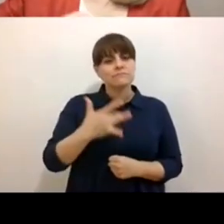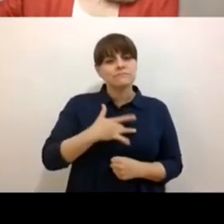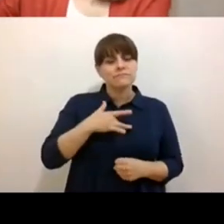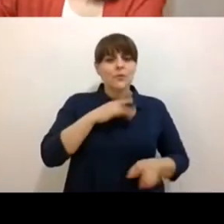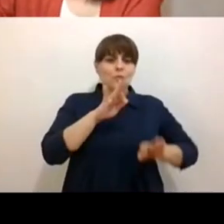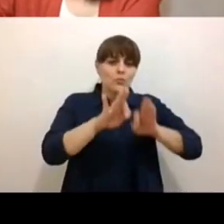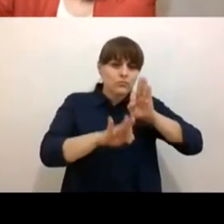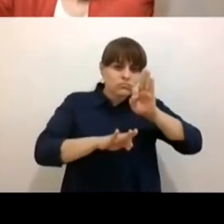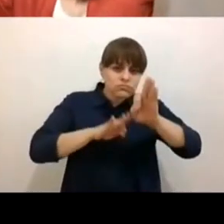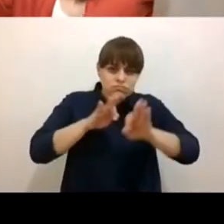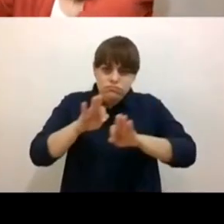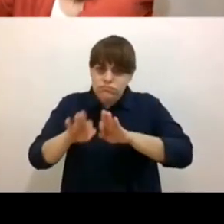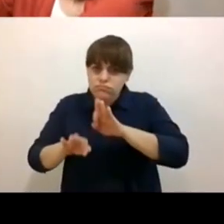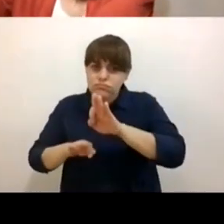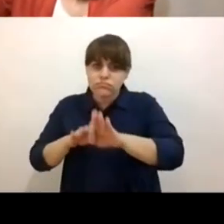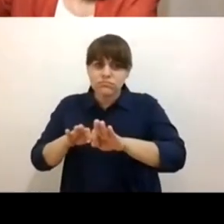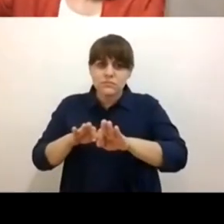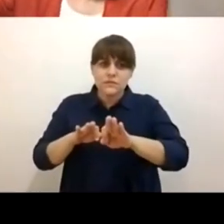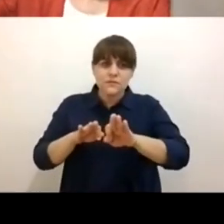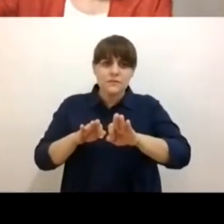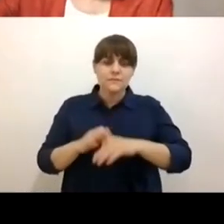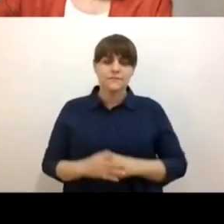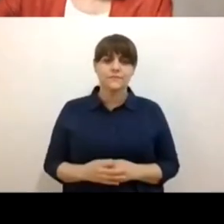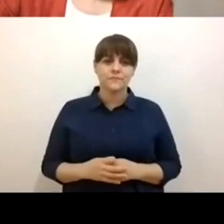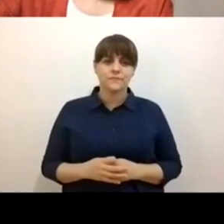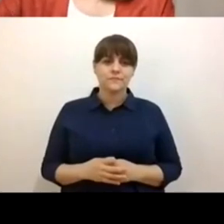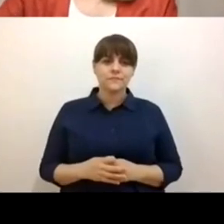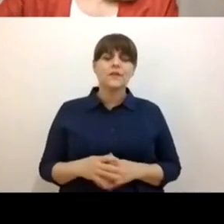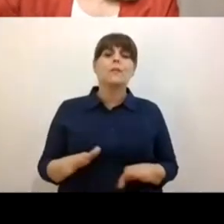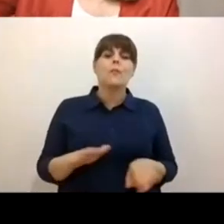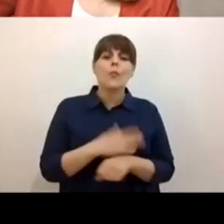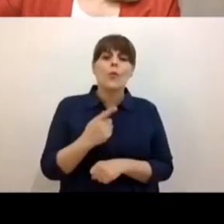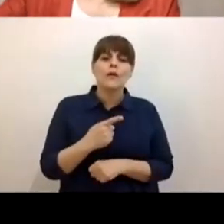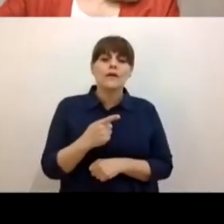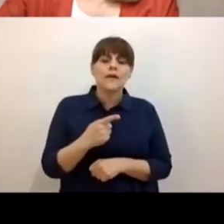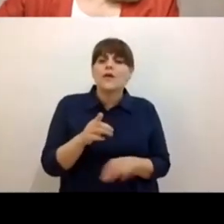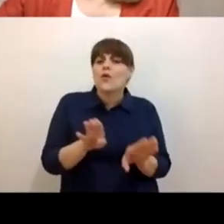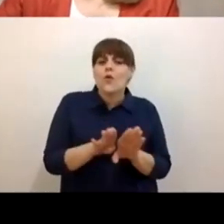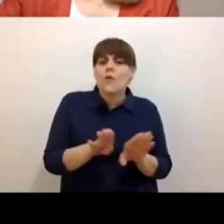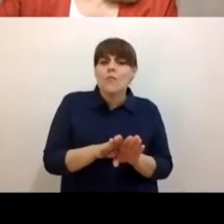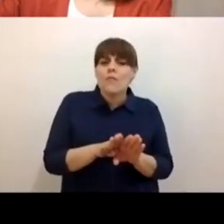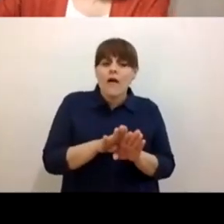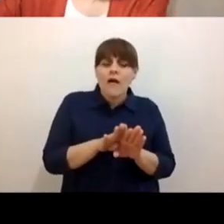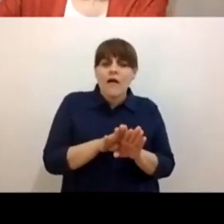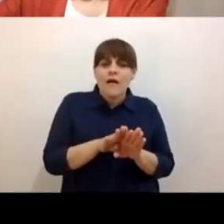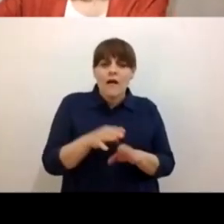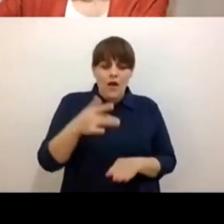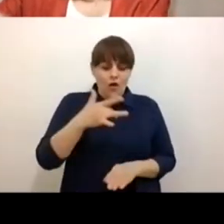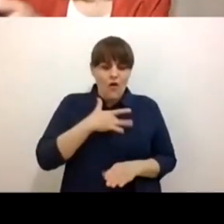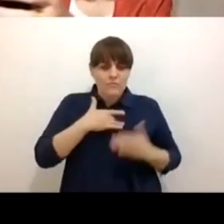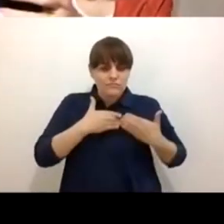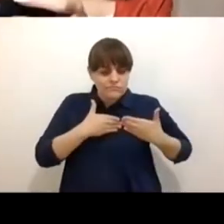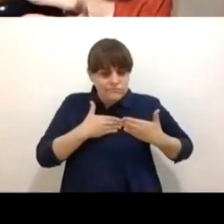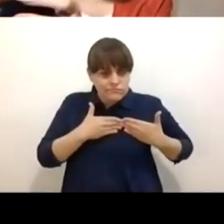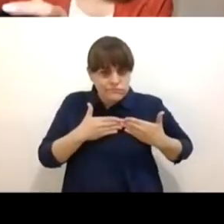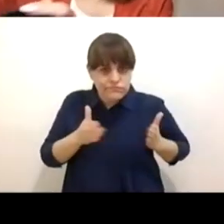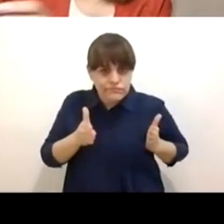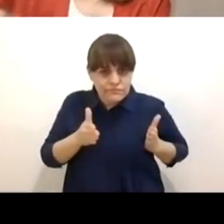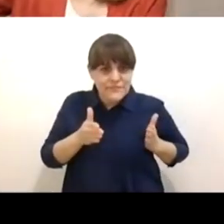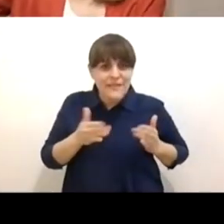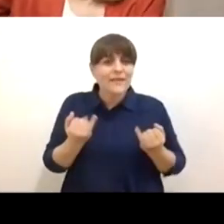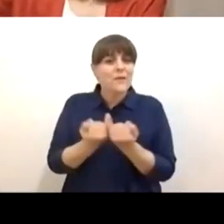para ser percibidas porque se miran a través del corazón que, como bien nos dice el sabio principito,